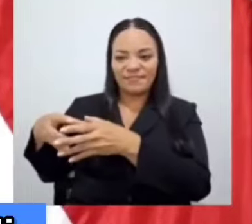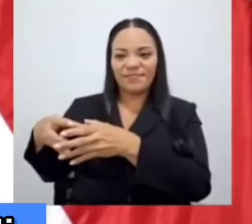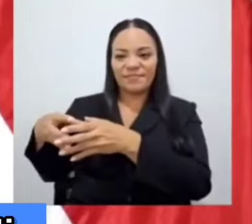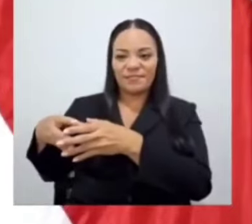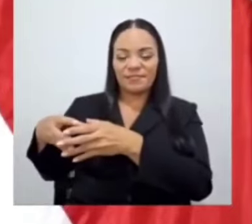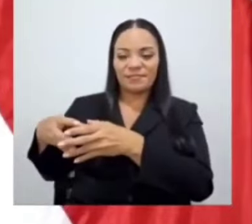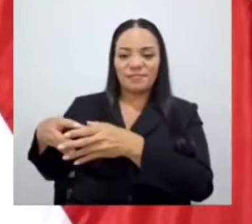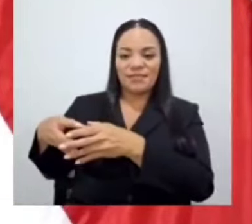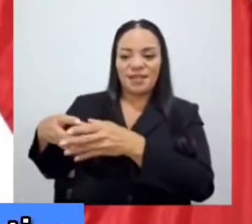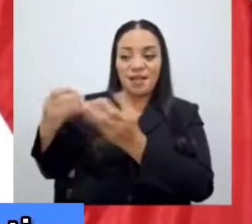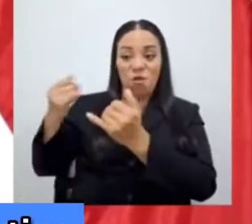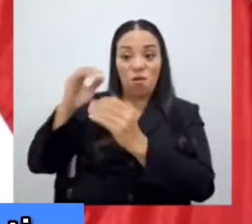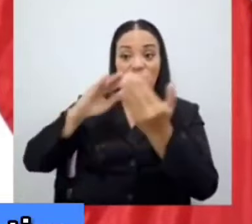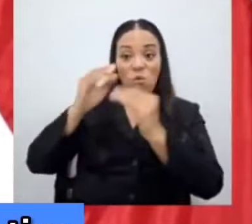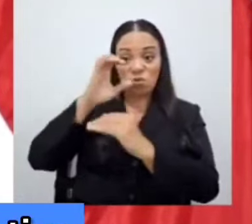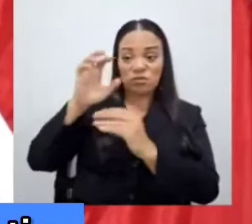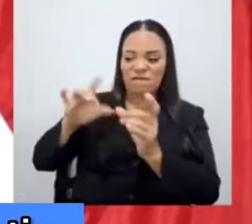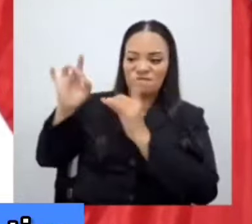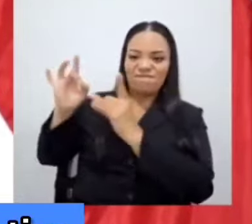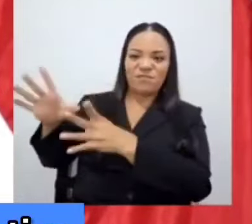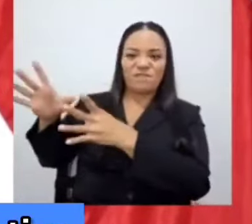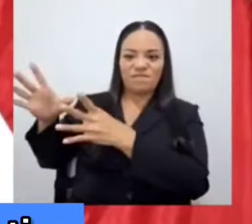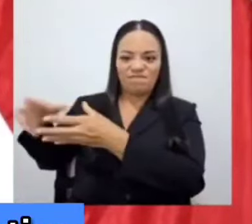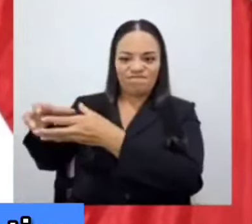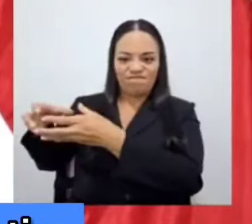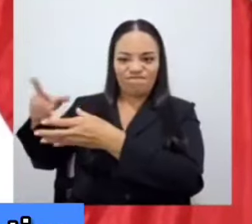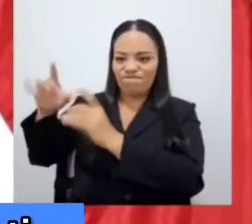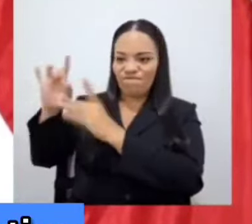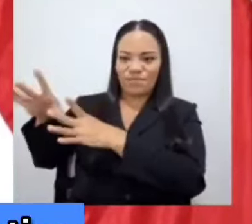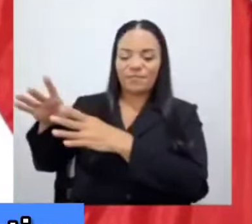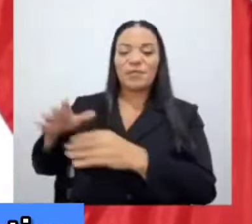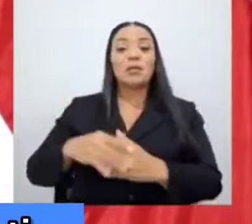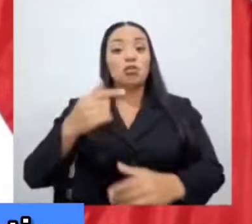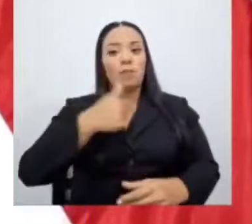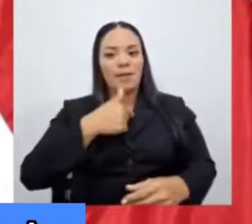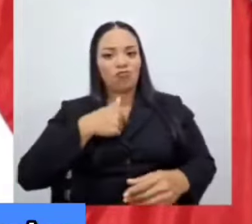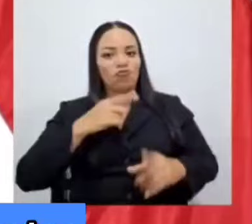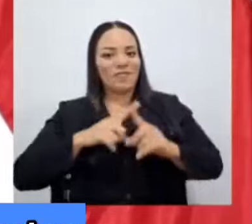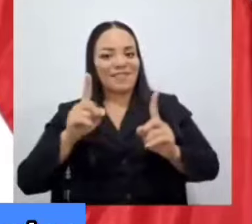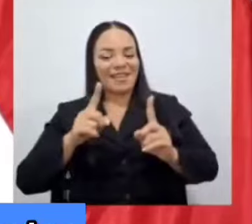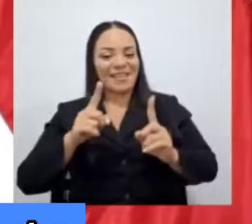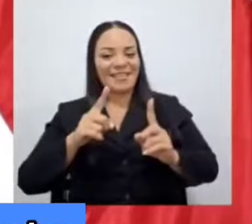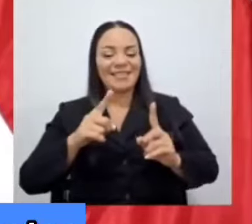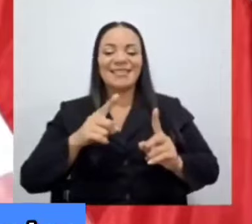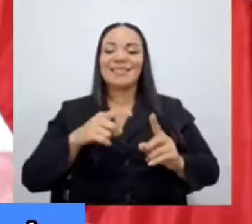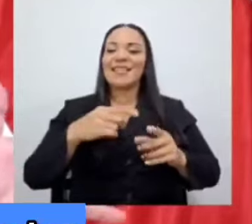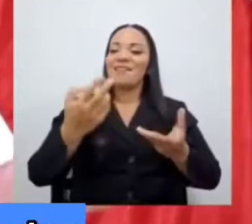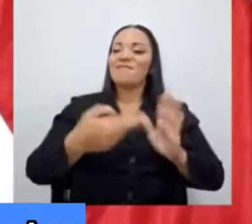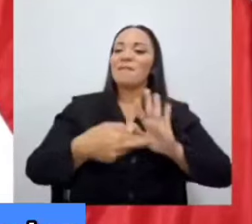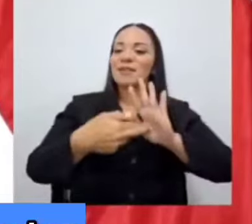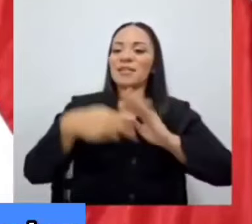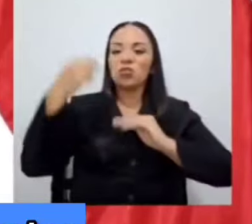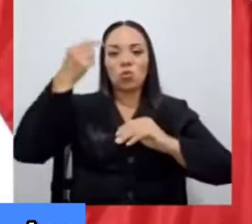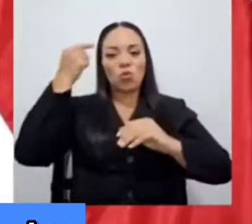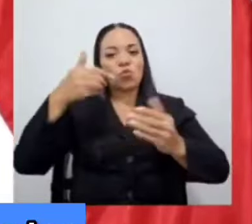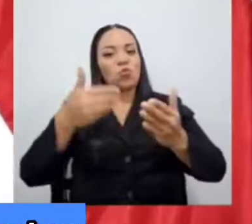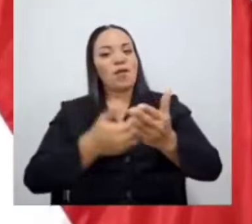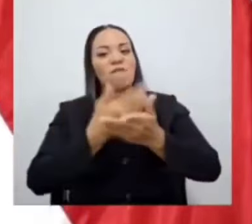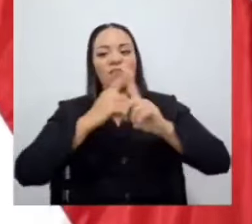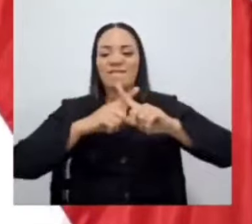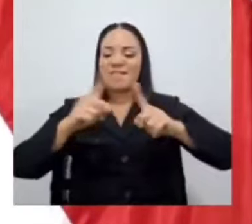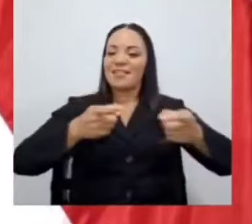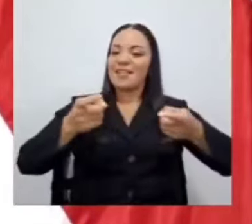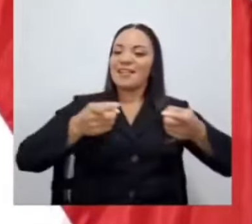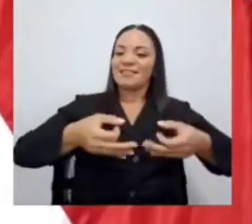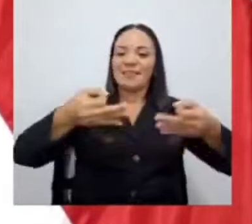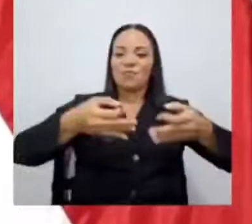hoy repudia. Yo represento a un Estado moderno, ejecutivo, gerencial, y obviamente a ella no le va a gustar.